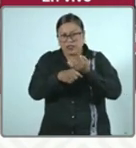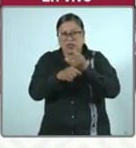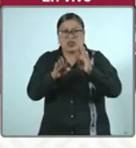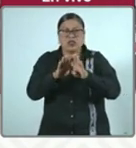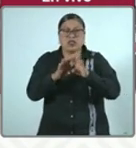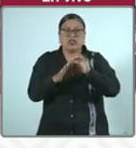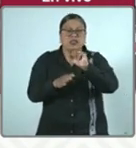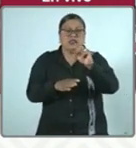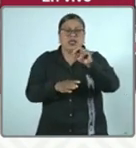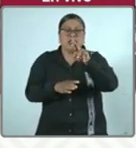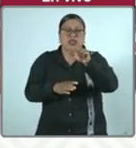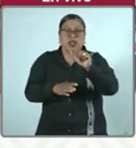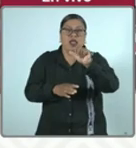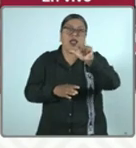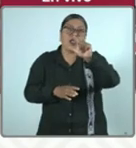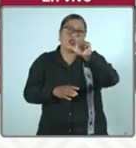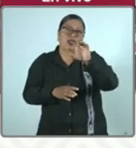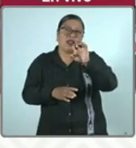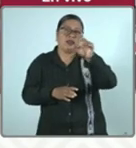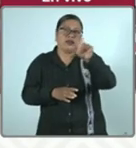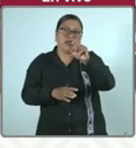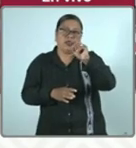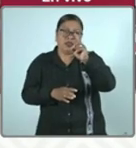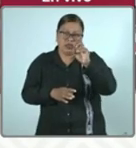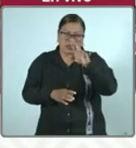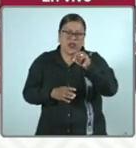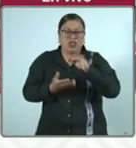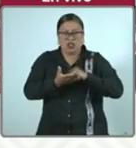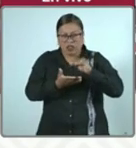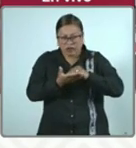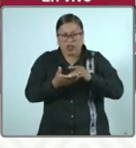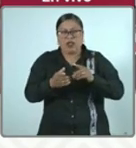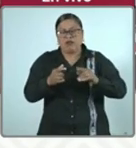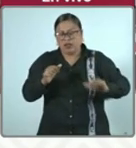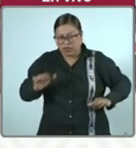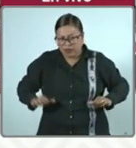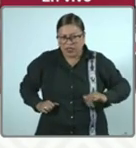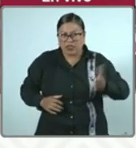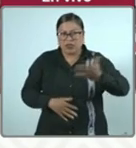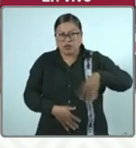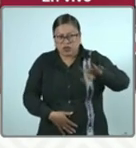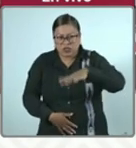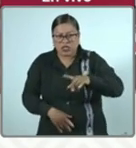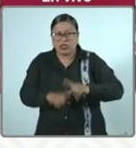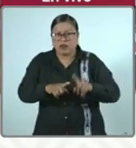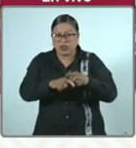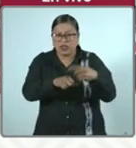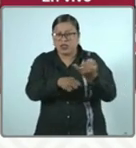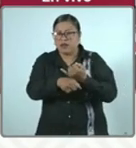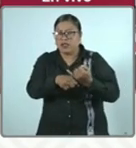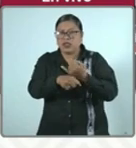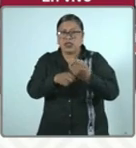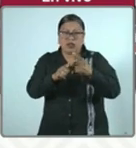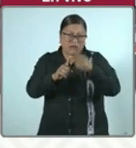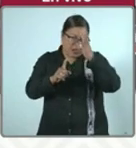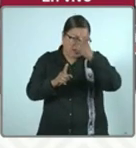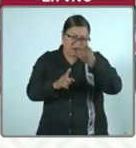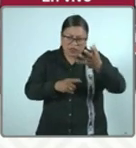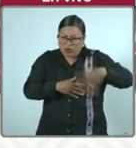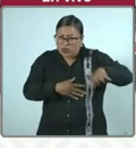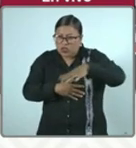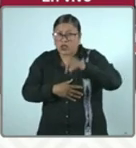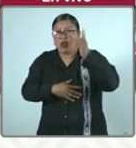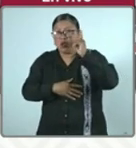En las acciones a implementar, pues bueno, vamos a continuar con esas acciones de búsqueda, las labores de investigación con enfoque de búsqueda, con la